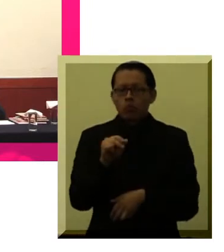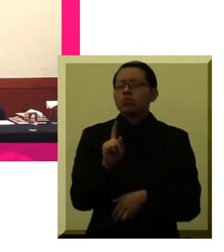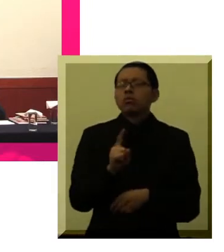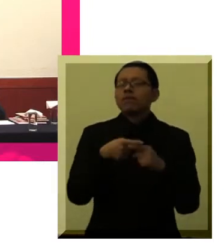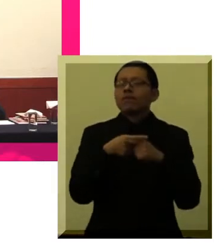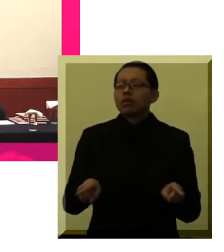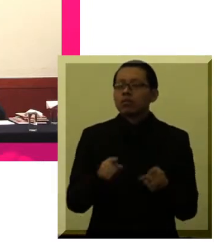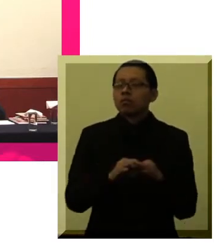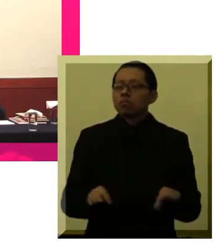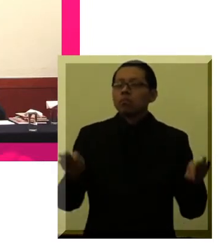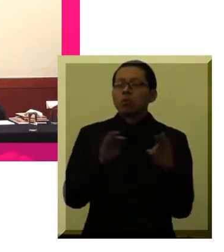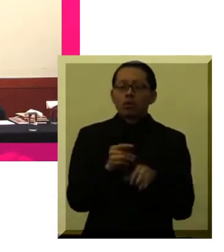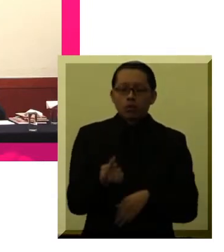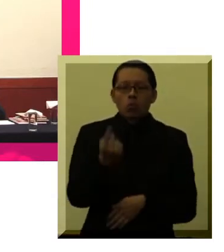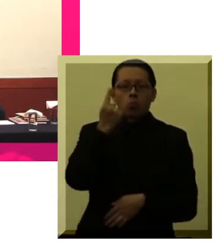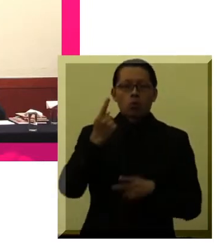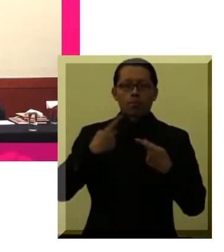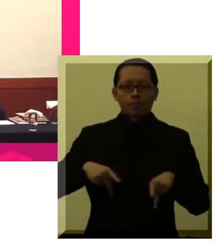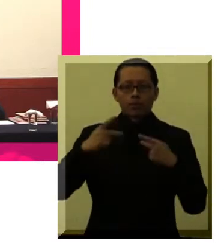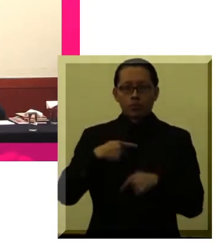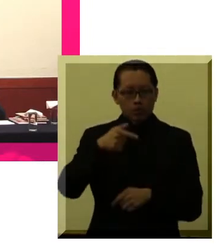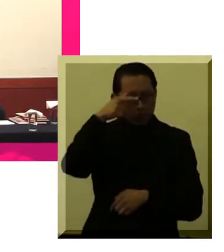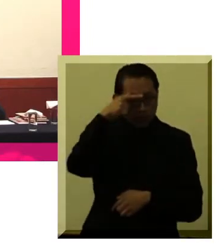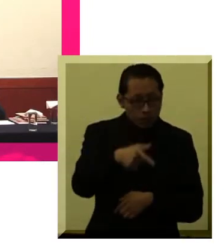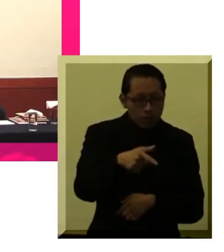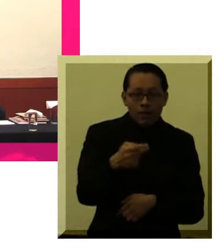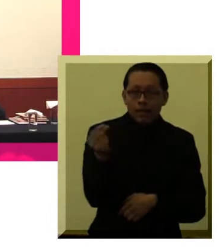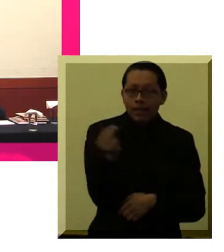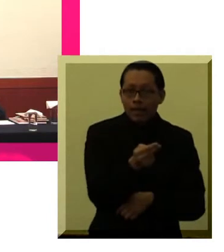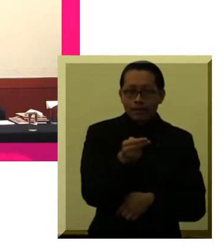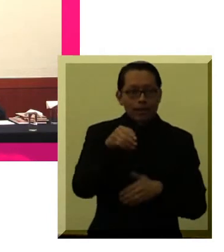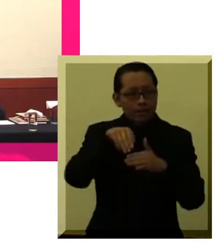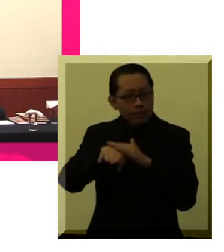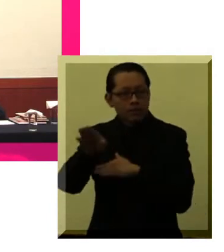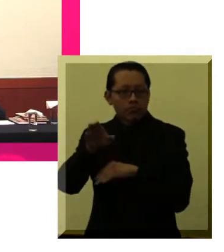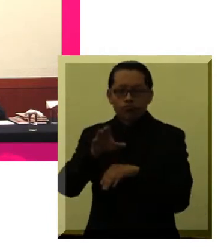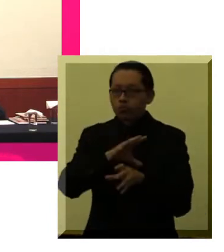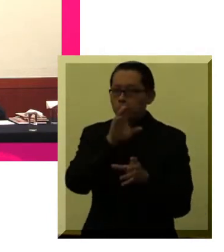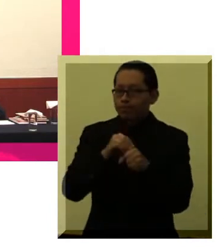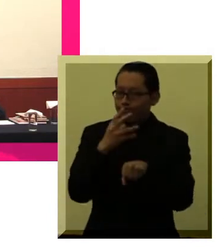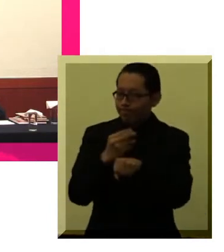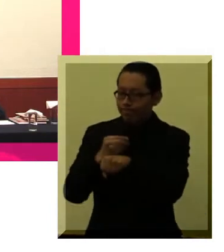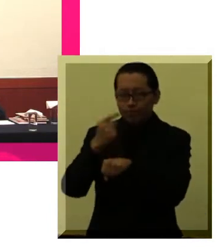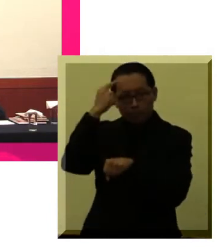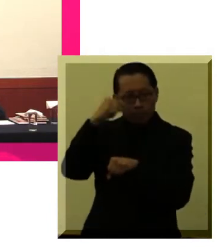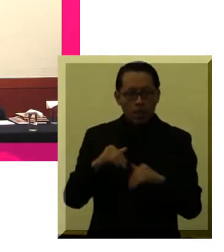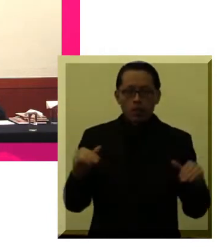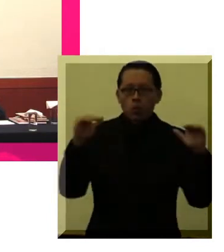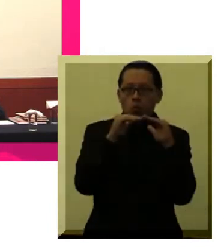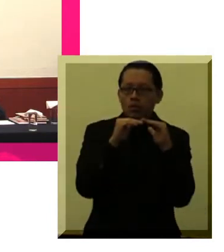sola persona que requiera de un mecanismo de accesibilidad para igualar la situación respecto a los demás,